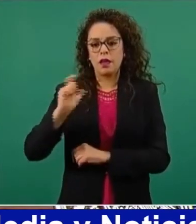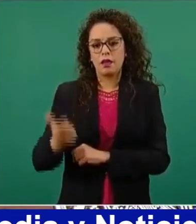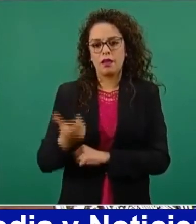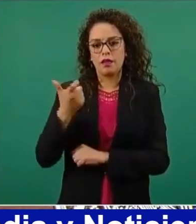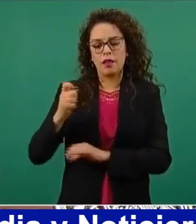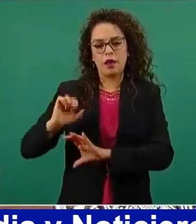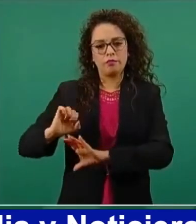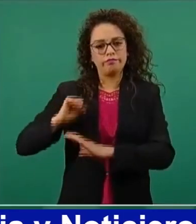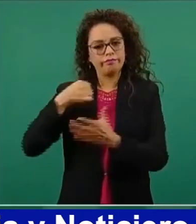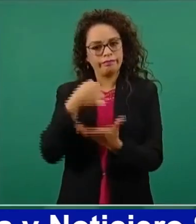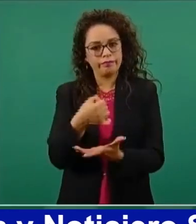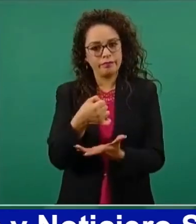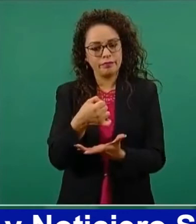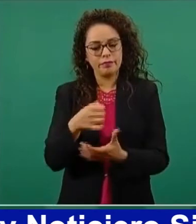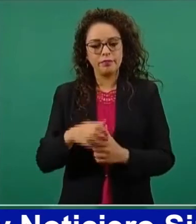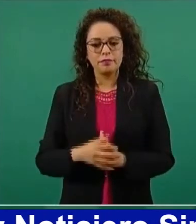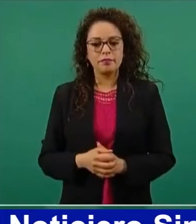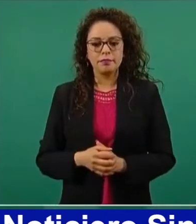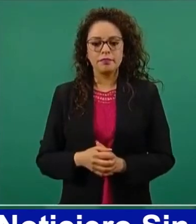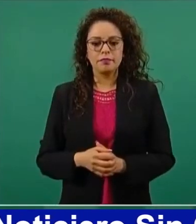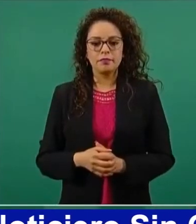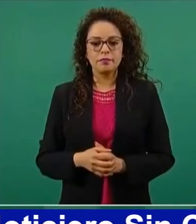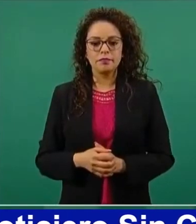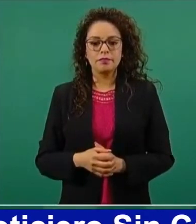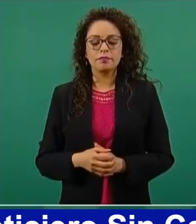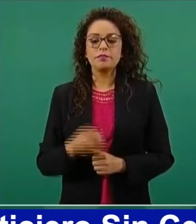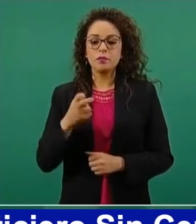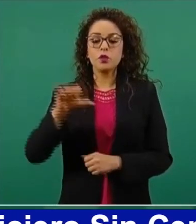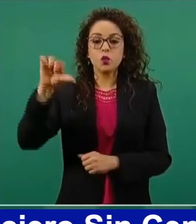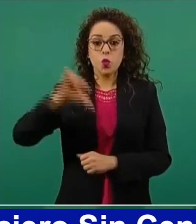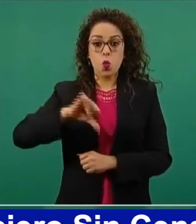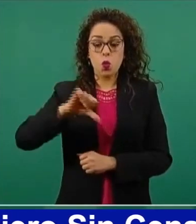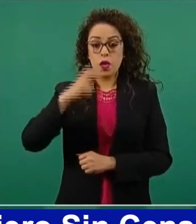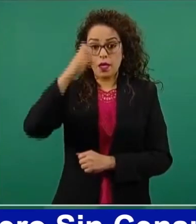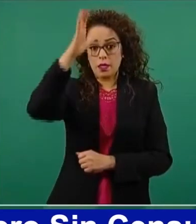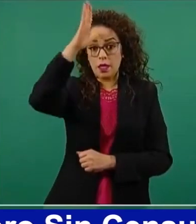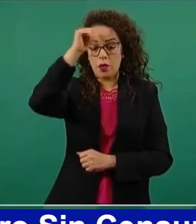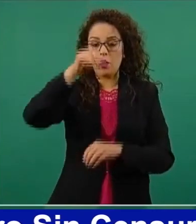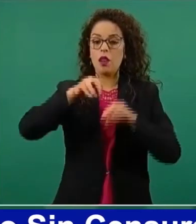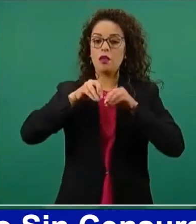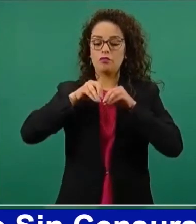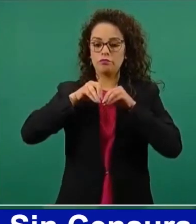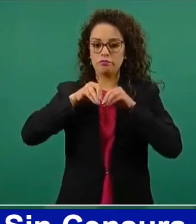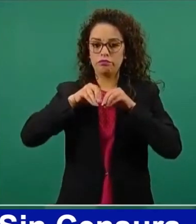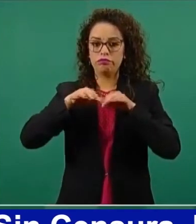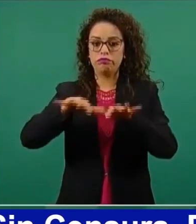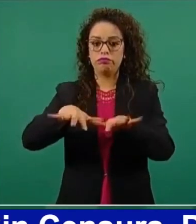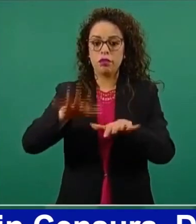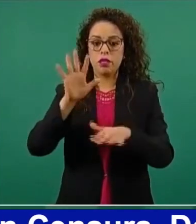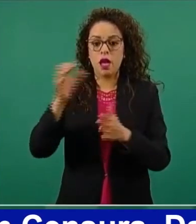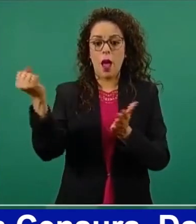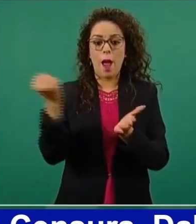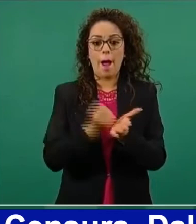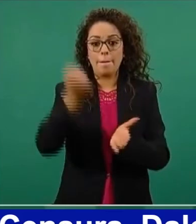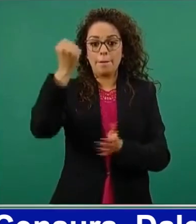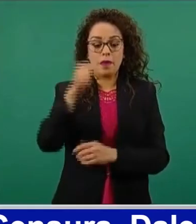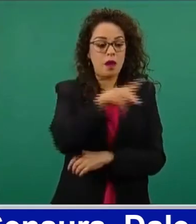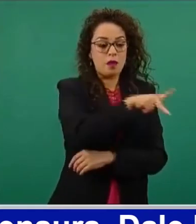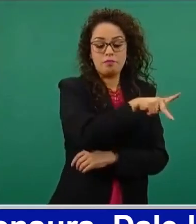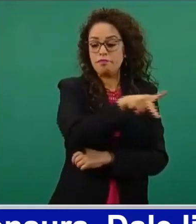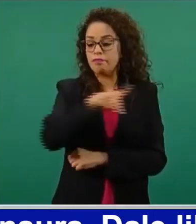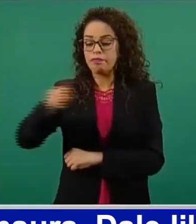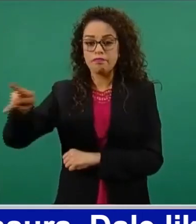Entonces, hoy vamos a publicar el acuerdo que se aprobó por unanimidad